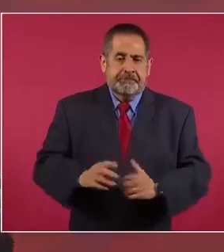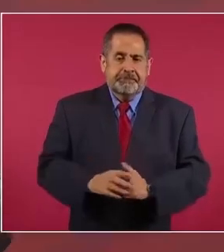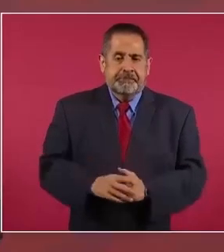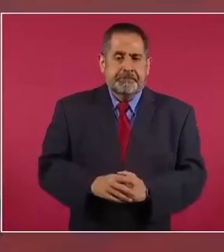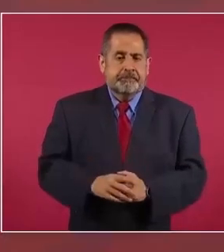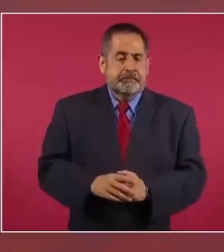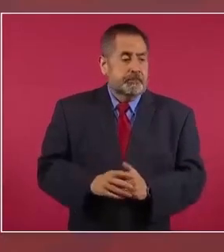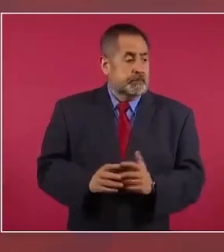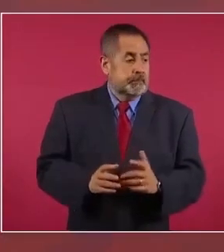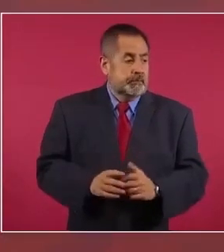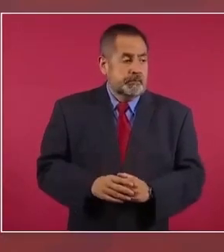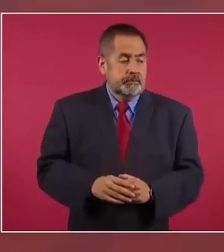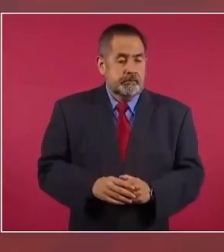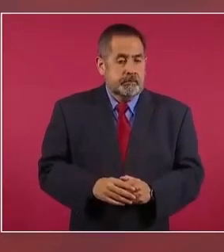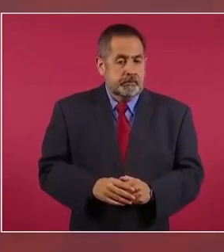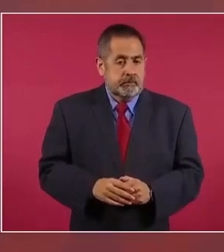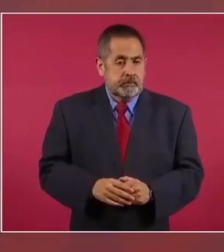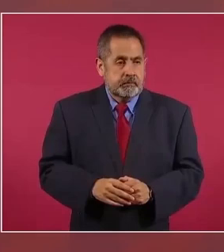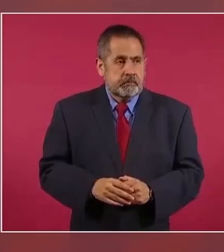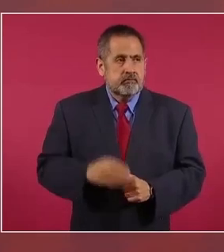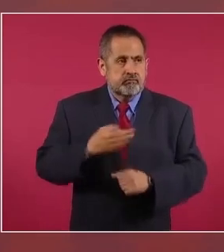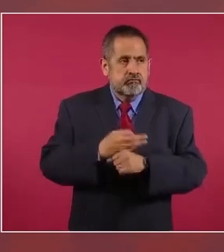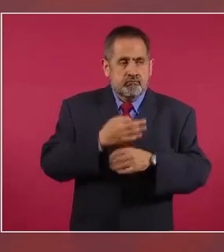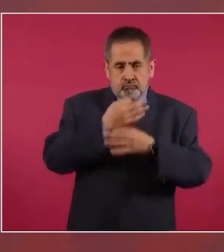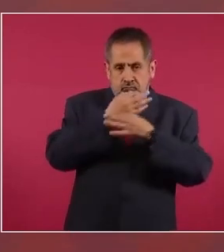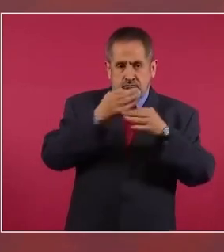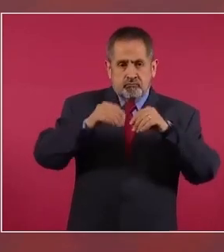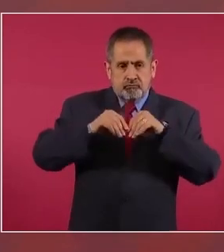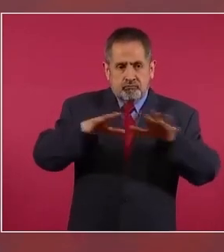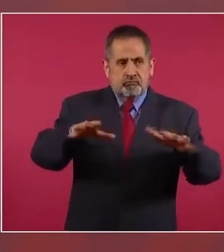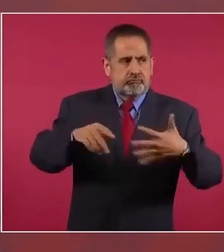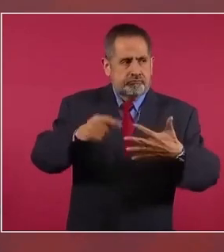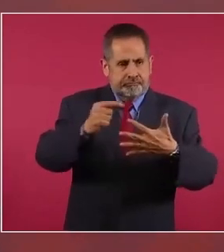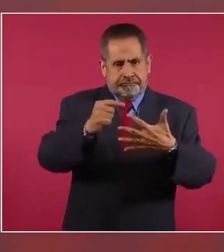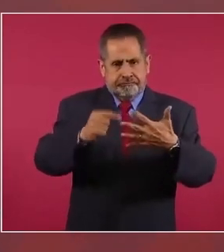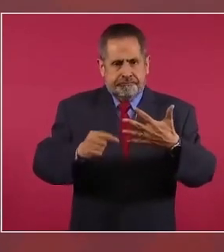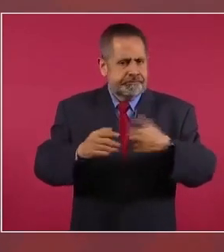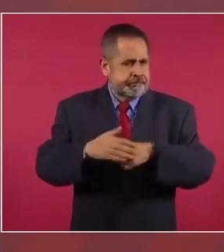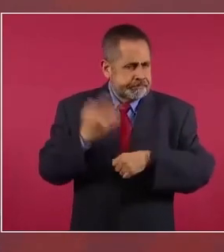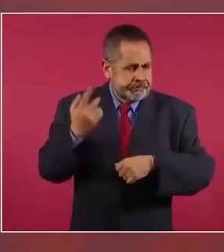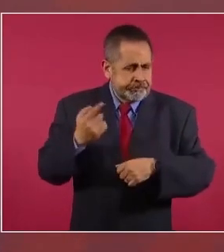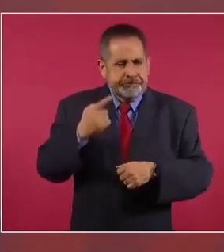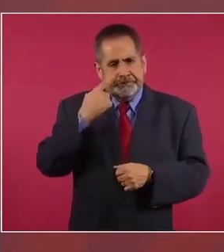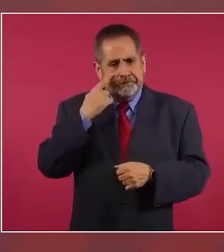¿por qué doy a conocer estos antecedentes? porque bueno primero